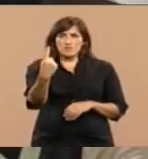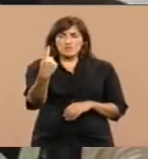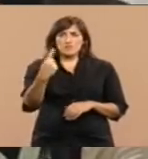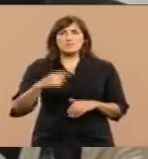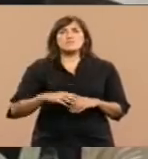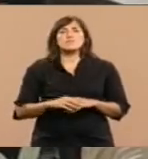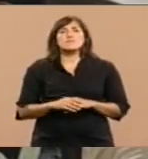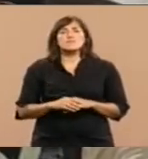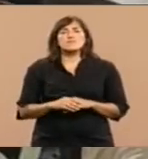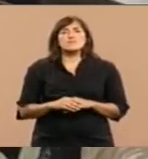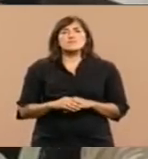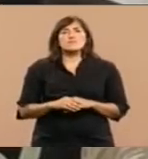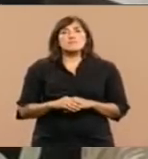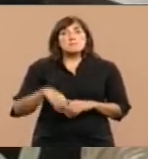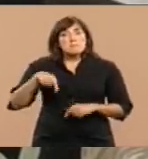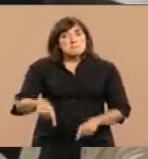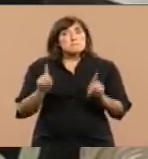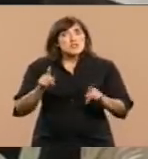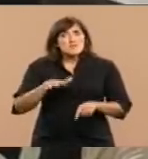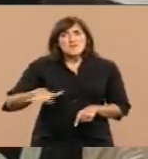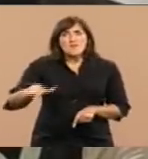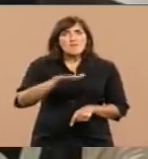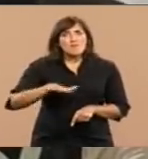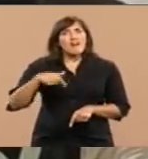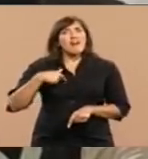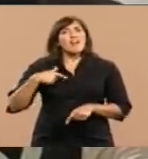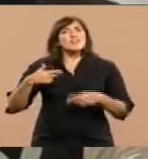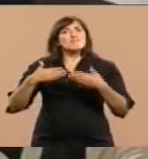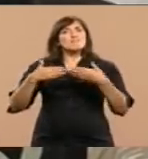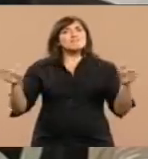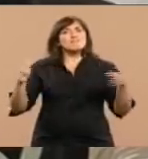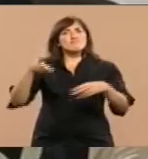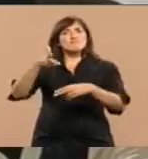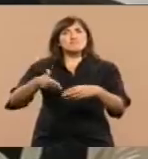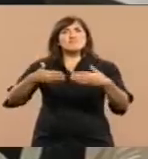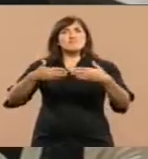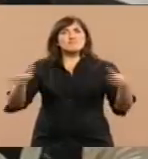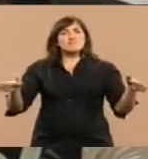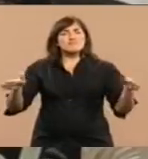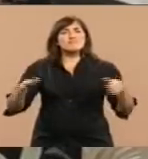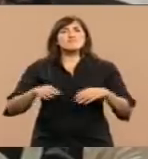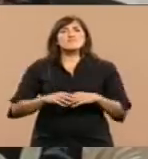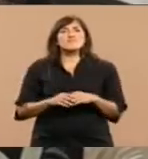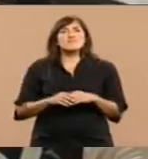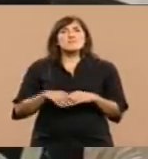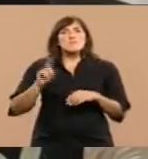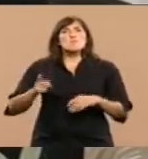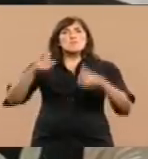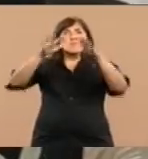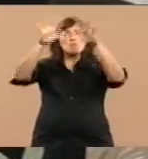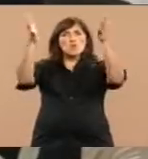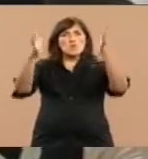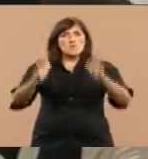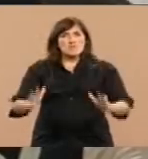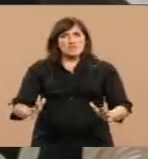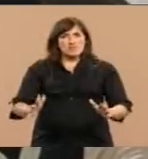en este mismo lugar inaugurábamos este monumento